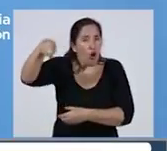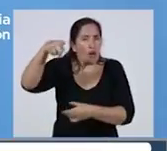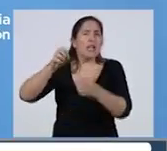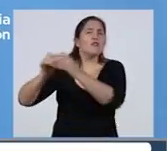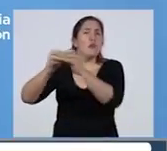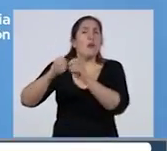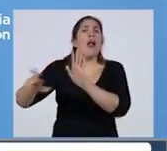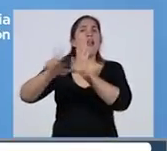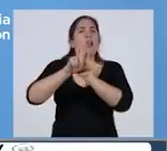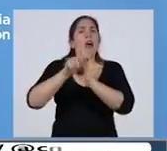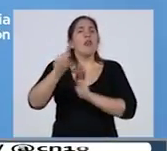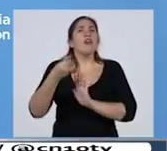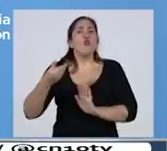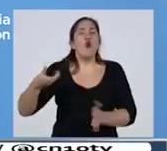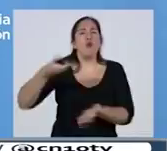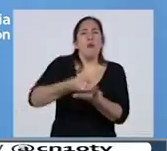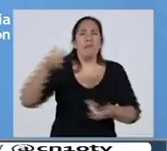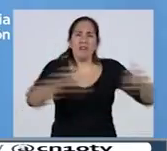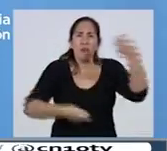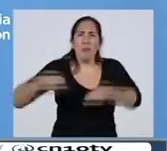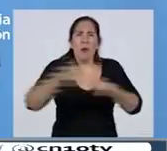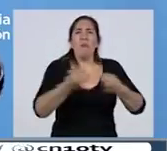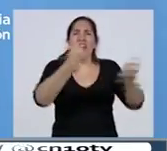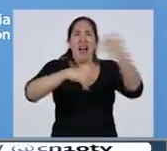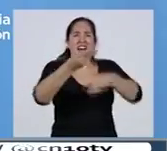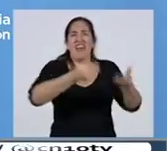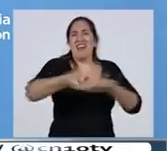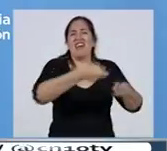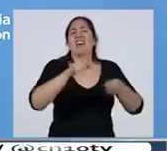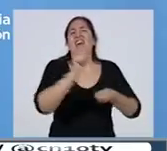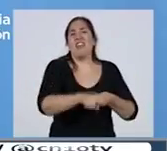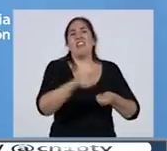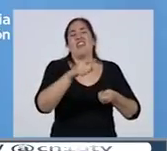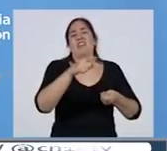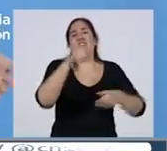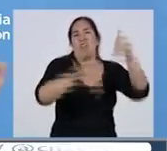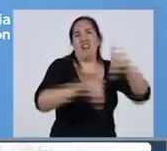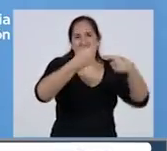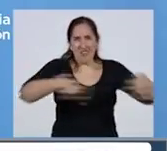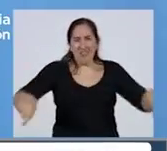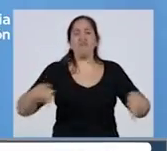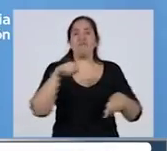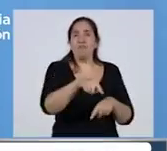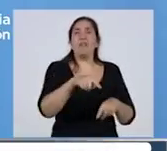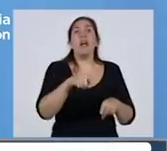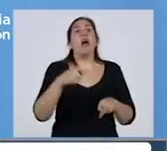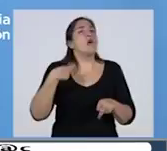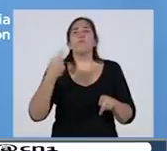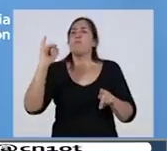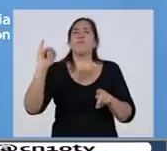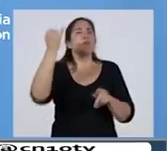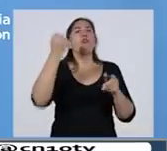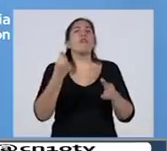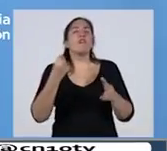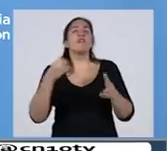ley de financiamiento de la política que realmente modernice y que dé mayor transparencia empezando por bancarizarse todos